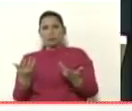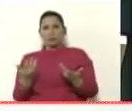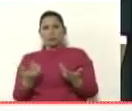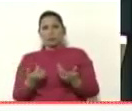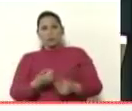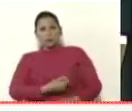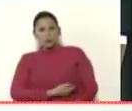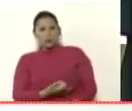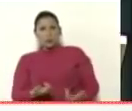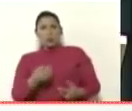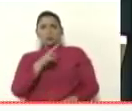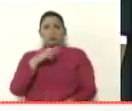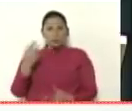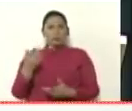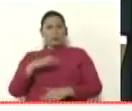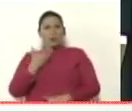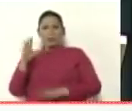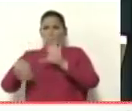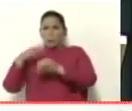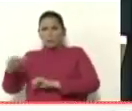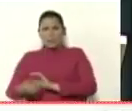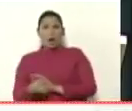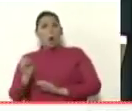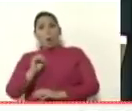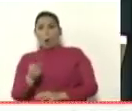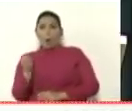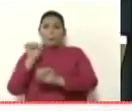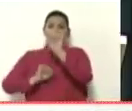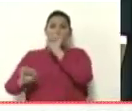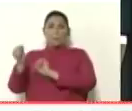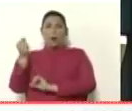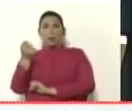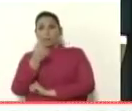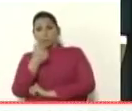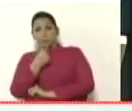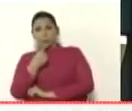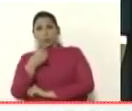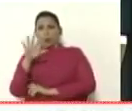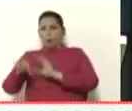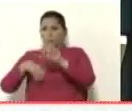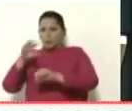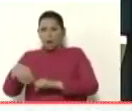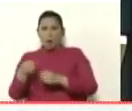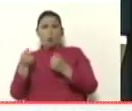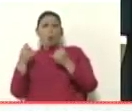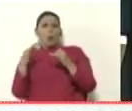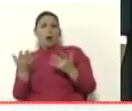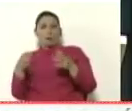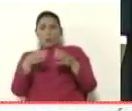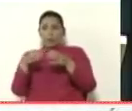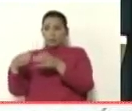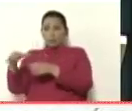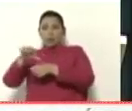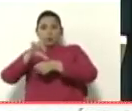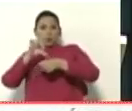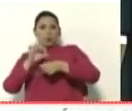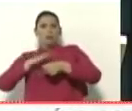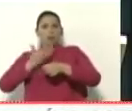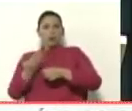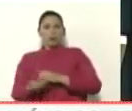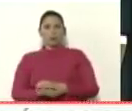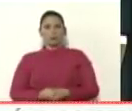ser compradas cuántas dosis de antibióticos pueden ser obtenidos cuántos equipos de cirugía y